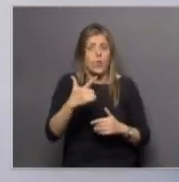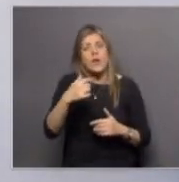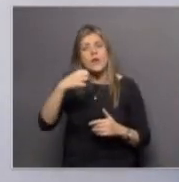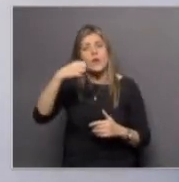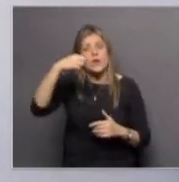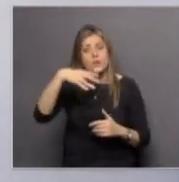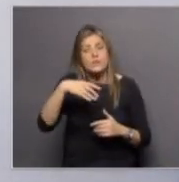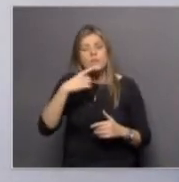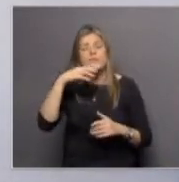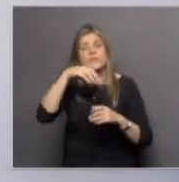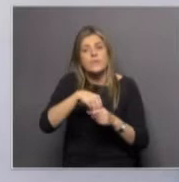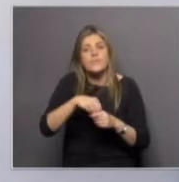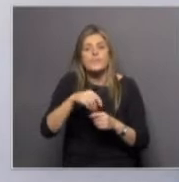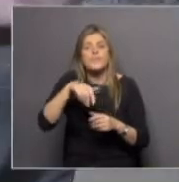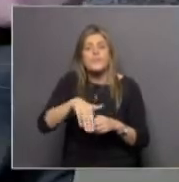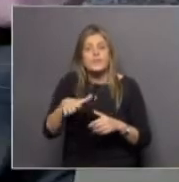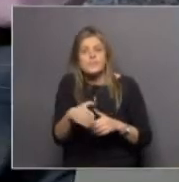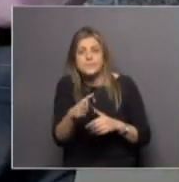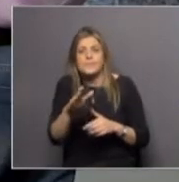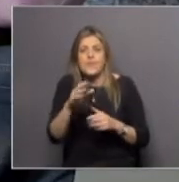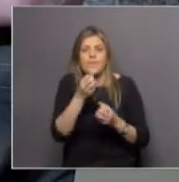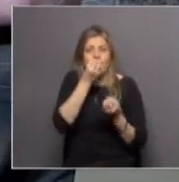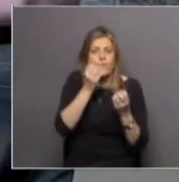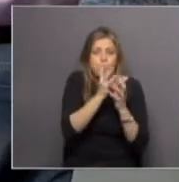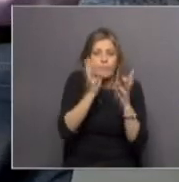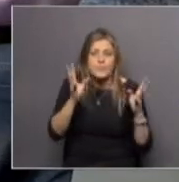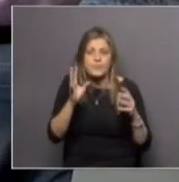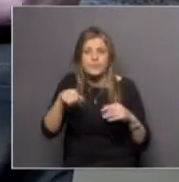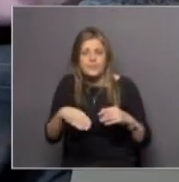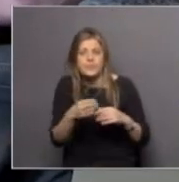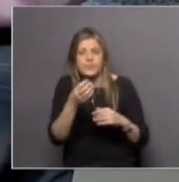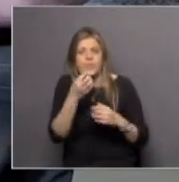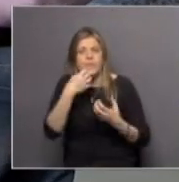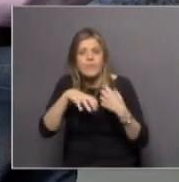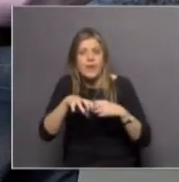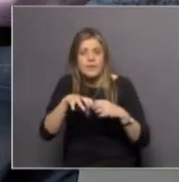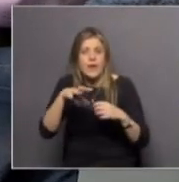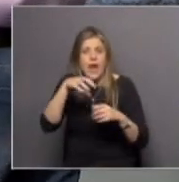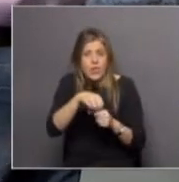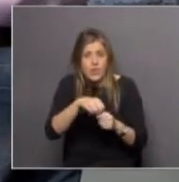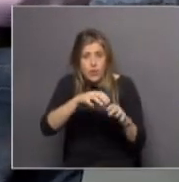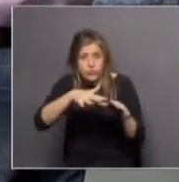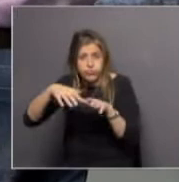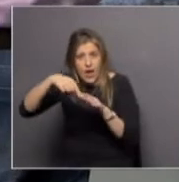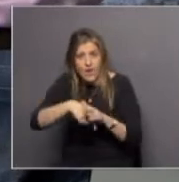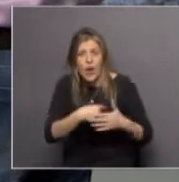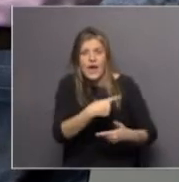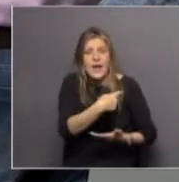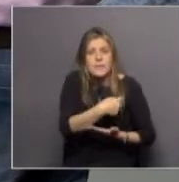La fauna y la flora en ese lugar debe tener características únicas. ¿Hay especies que no se encuentran en otros lugares?